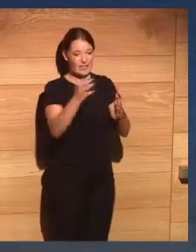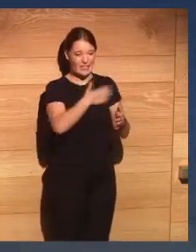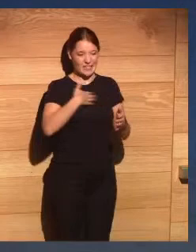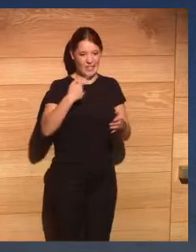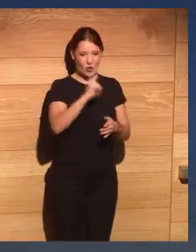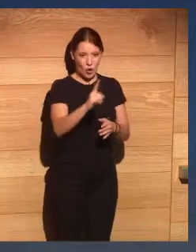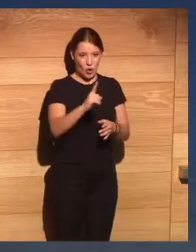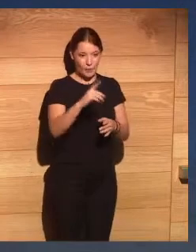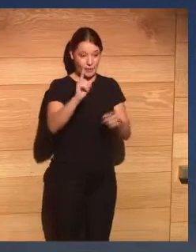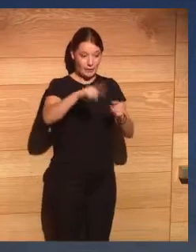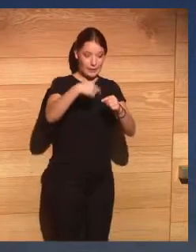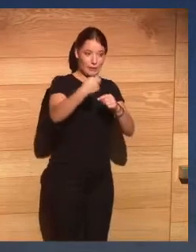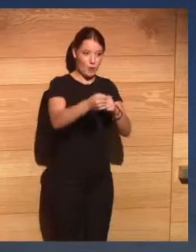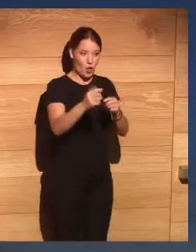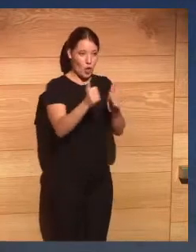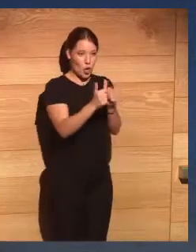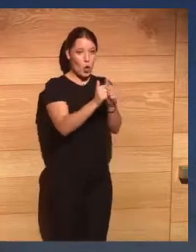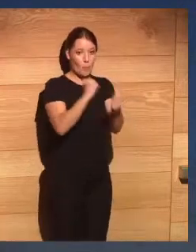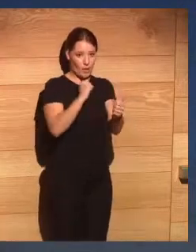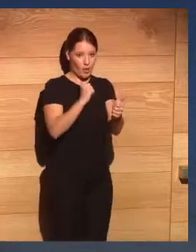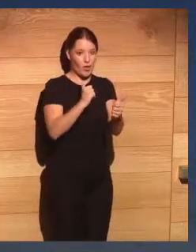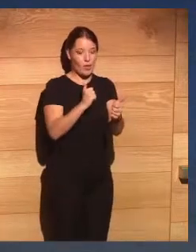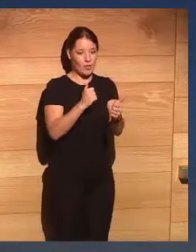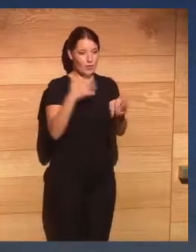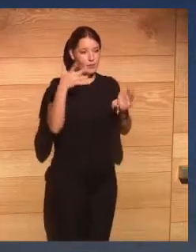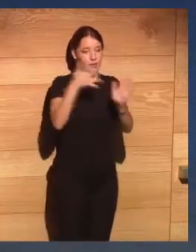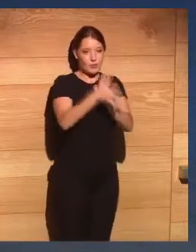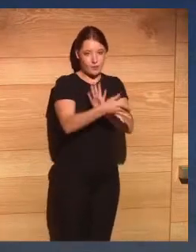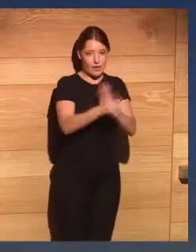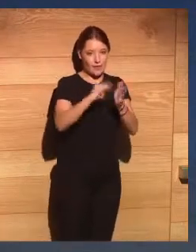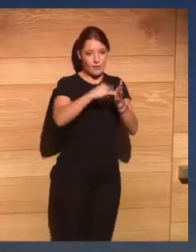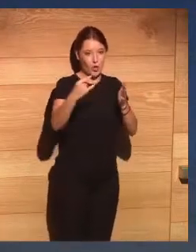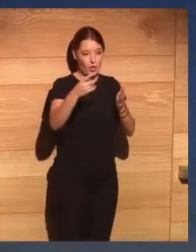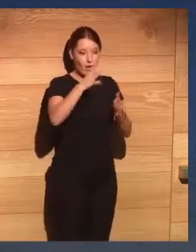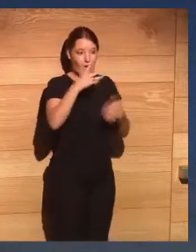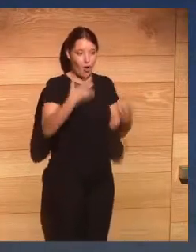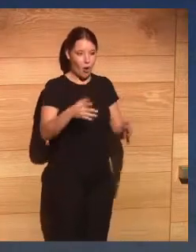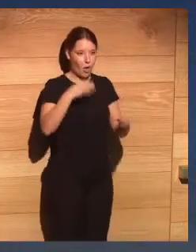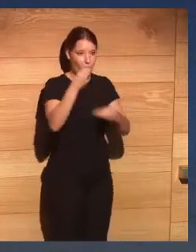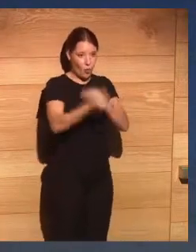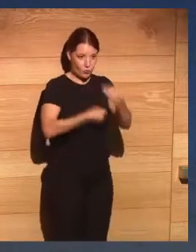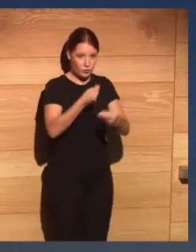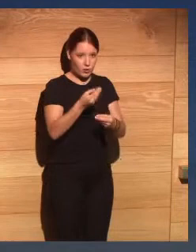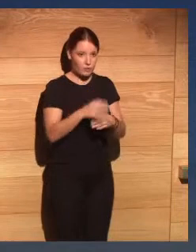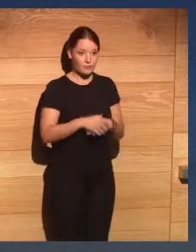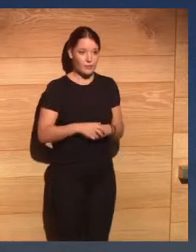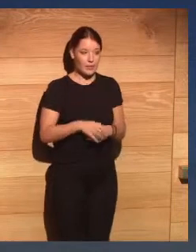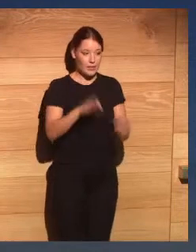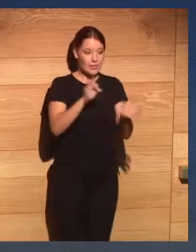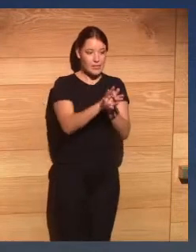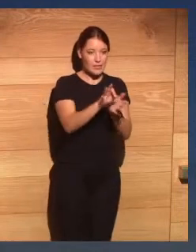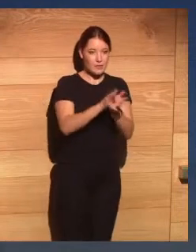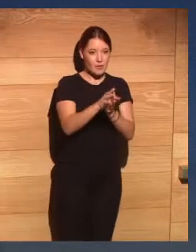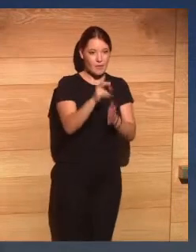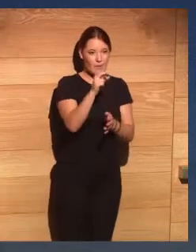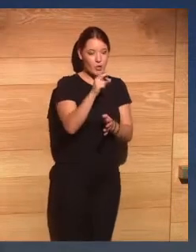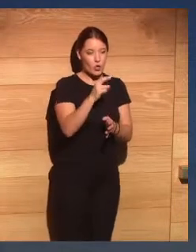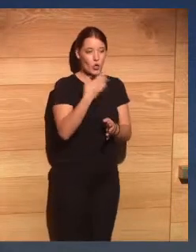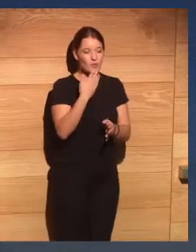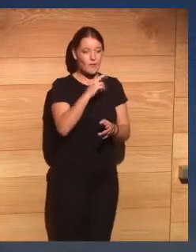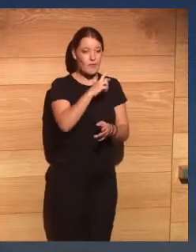que fue la que utilizamos que es la tecnología que luego utilizamos se empezaron a dar servicios de valor añadido